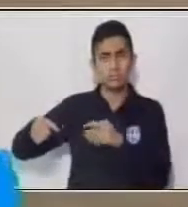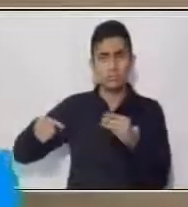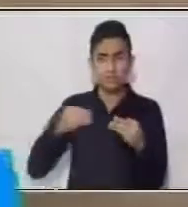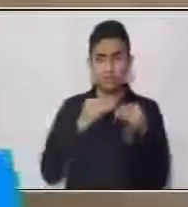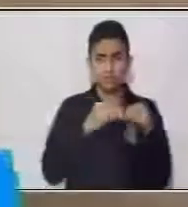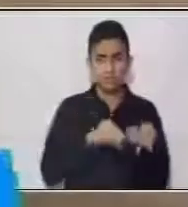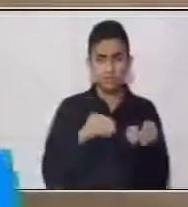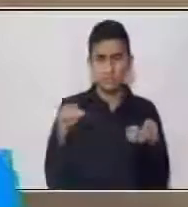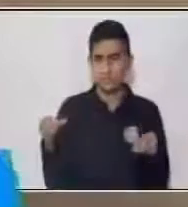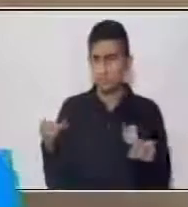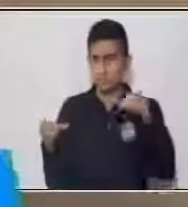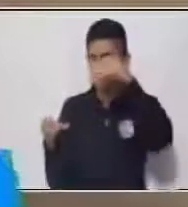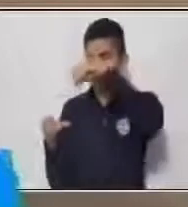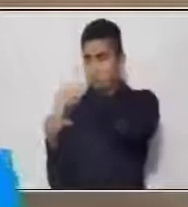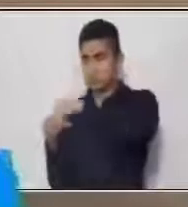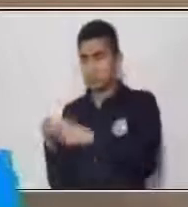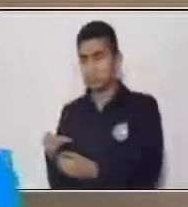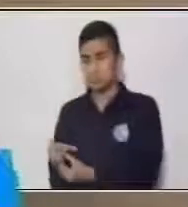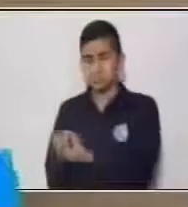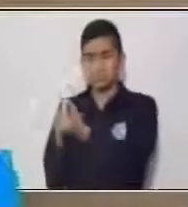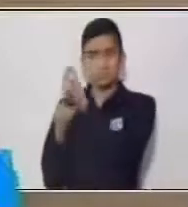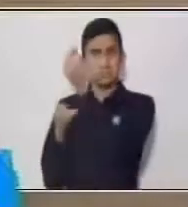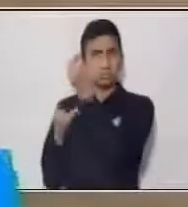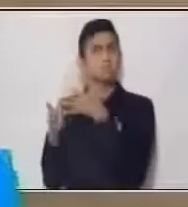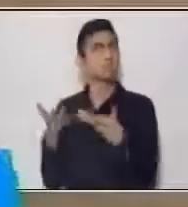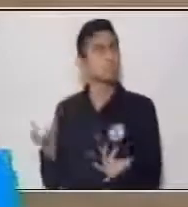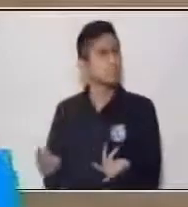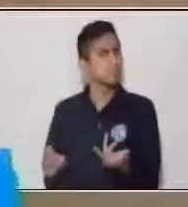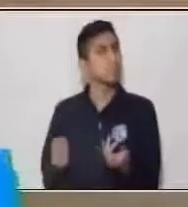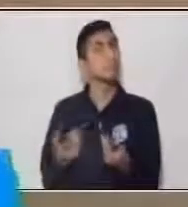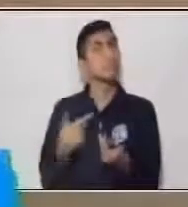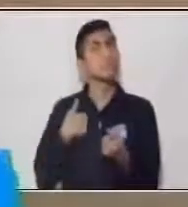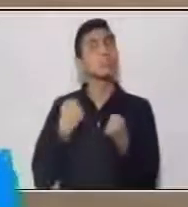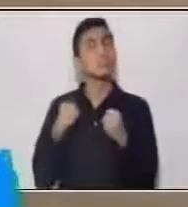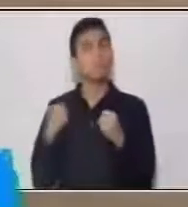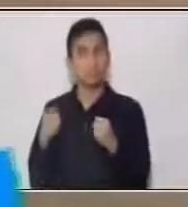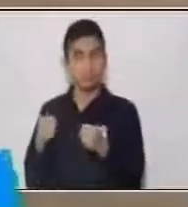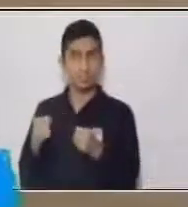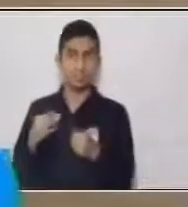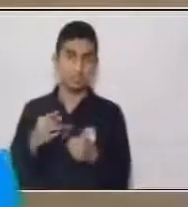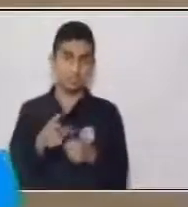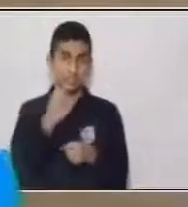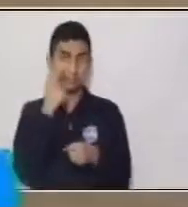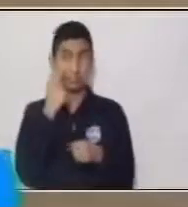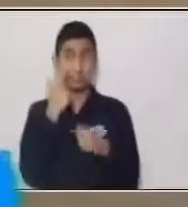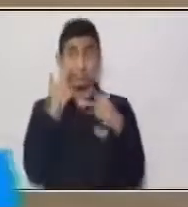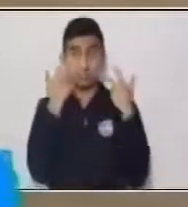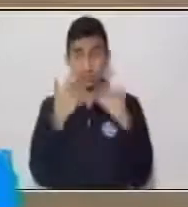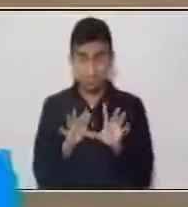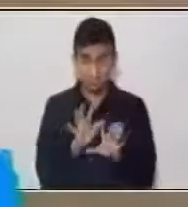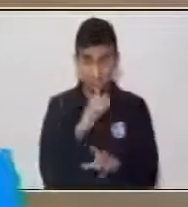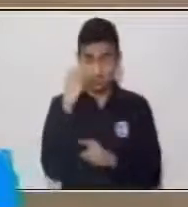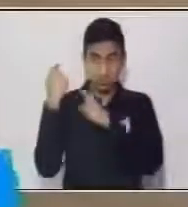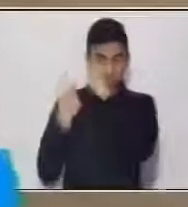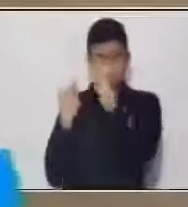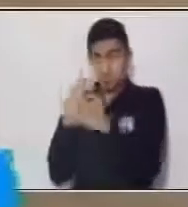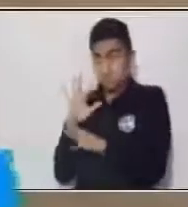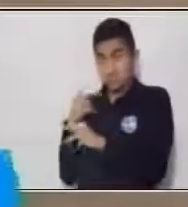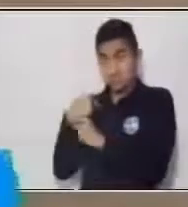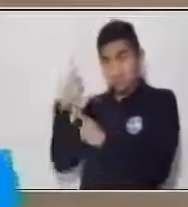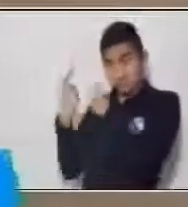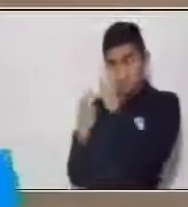posteriormente yo voy a hacer un experimento relacionado a eso. Luego de formularme la pregunta,